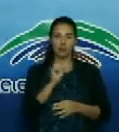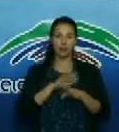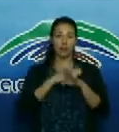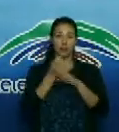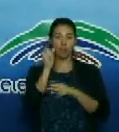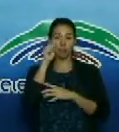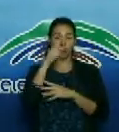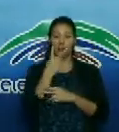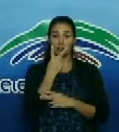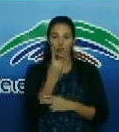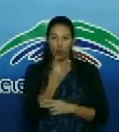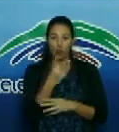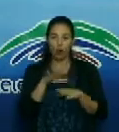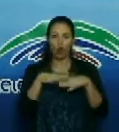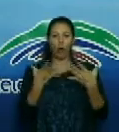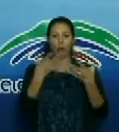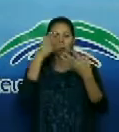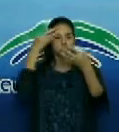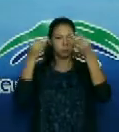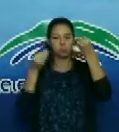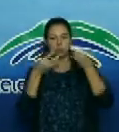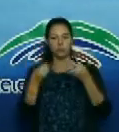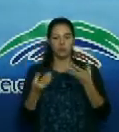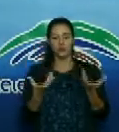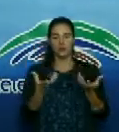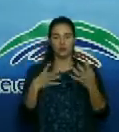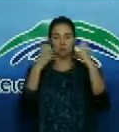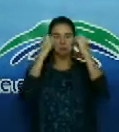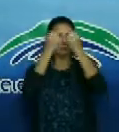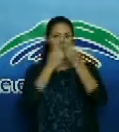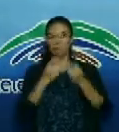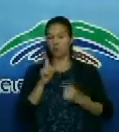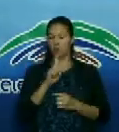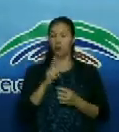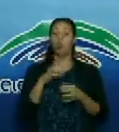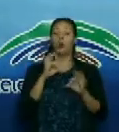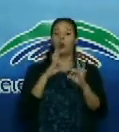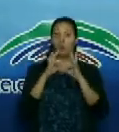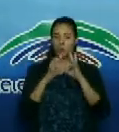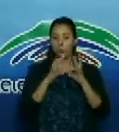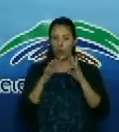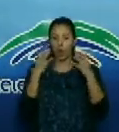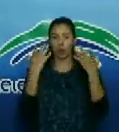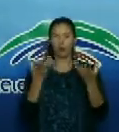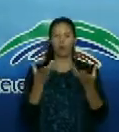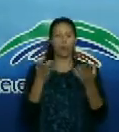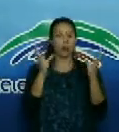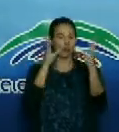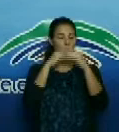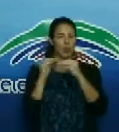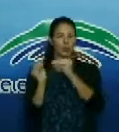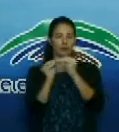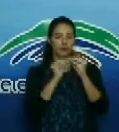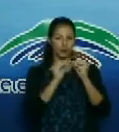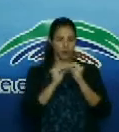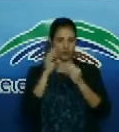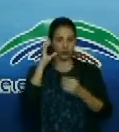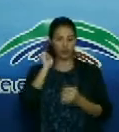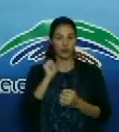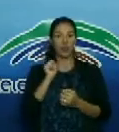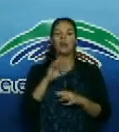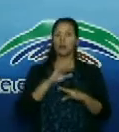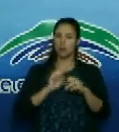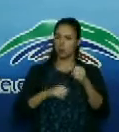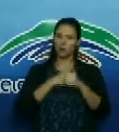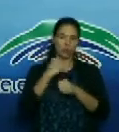esos aditamentos cuando fuesen a salir del cubículo y también el uso de todas las soluciones desinfectantes